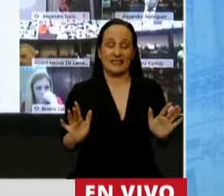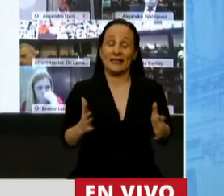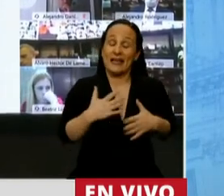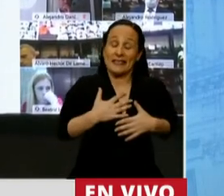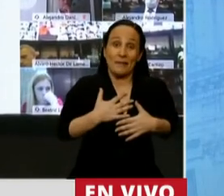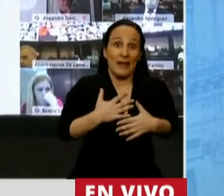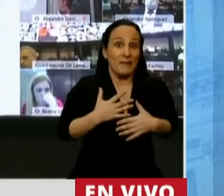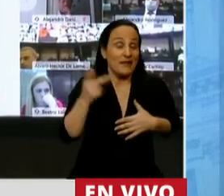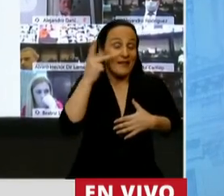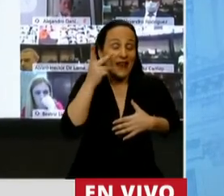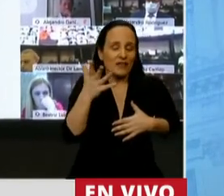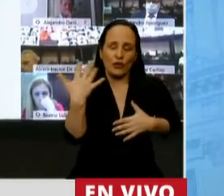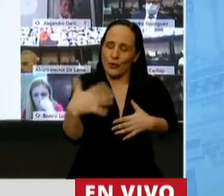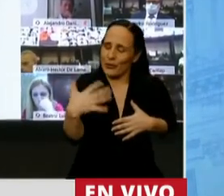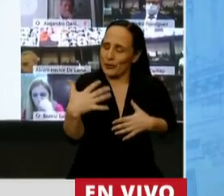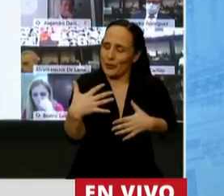muy especial para mí, Néstor.